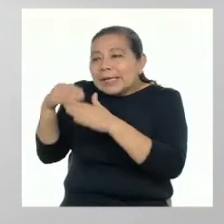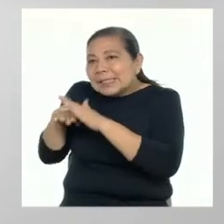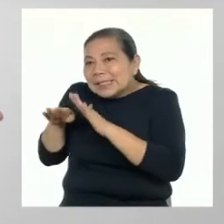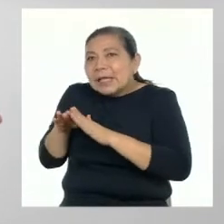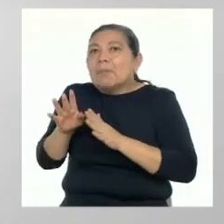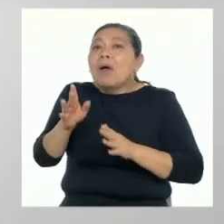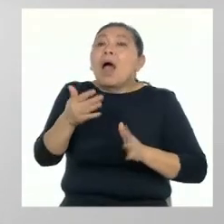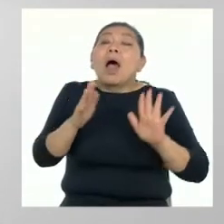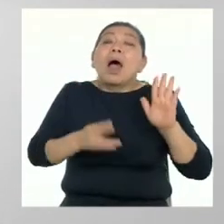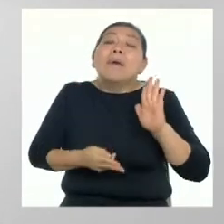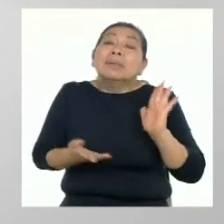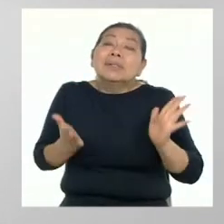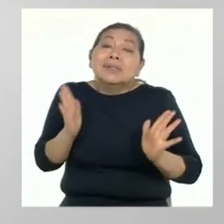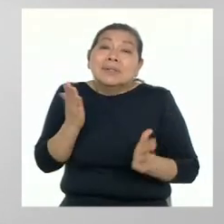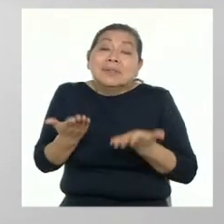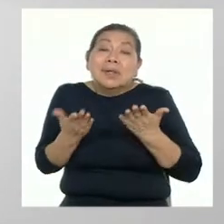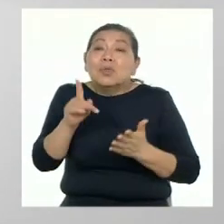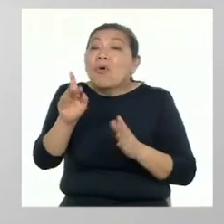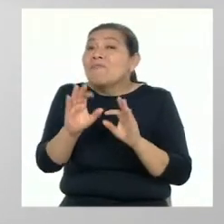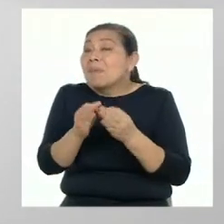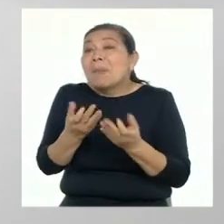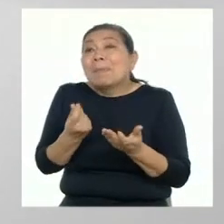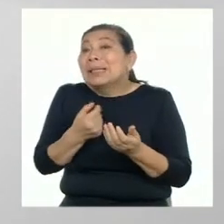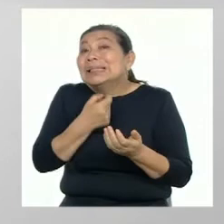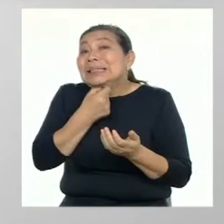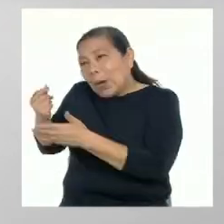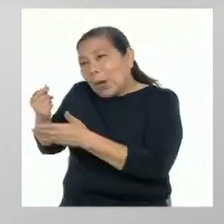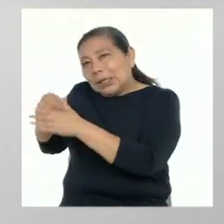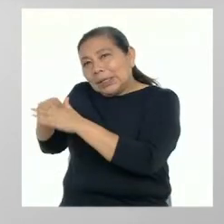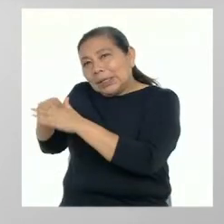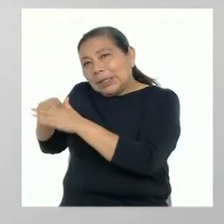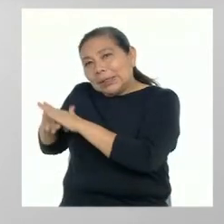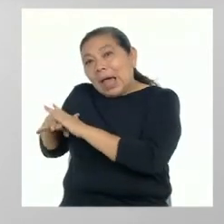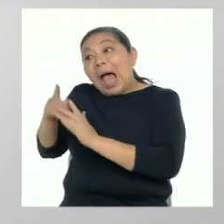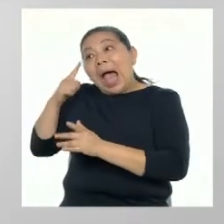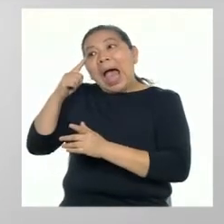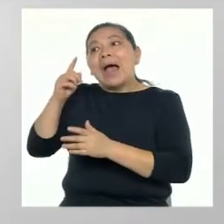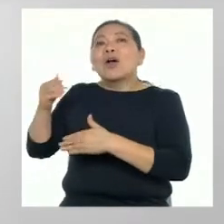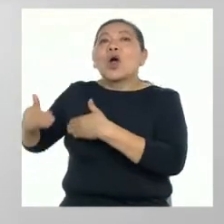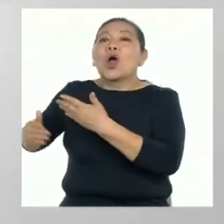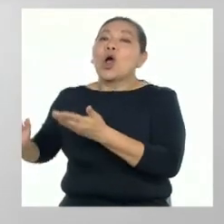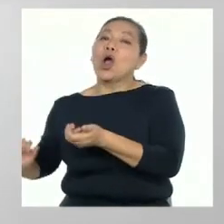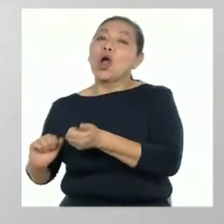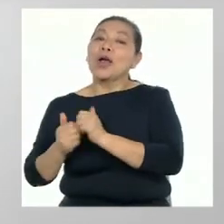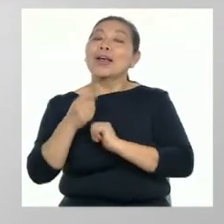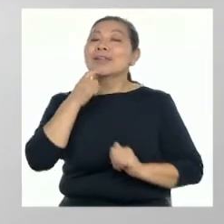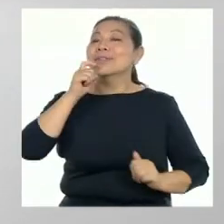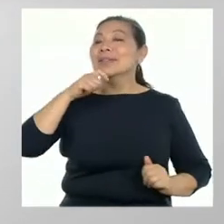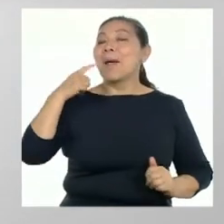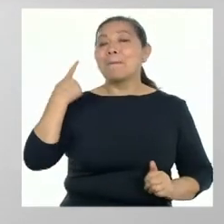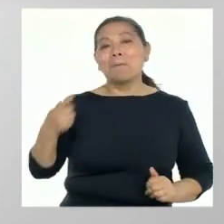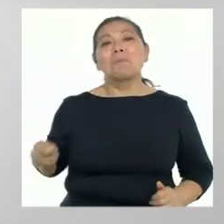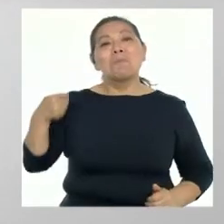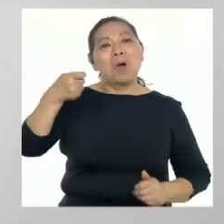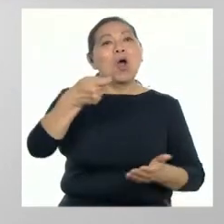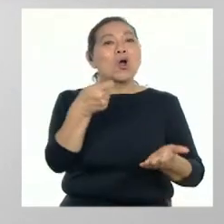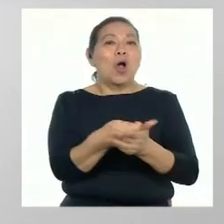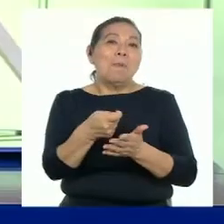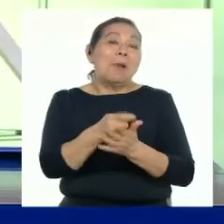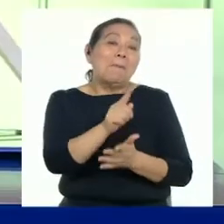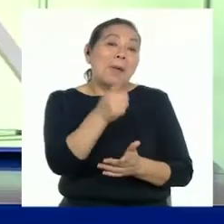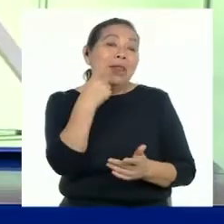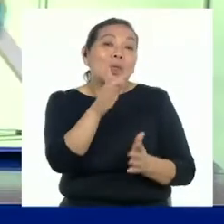y más adelante, podrías utilizar el dinero que ahorraste para compensar alguna necesidad que pudiera parecer.